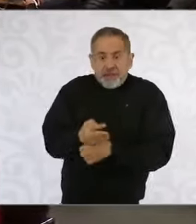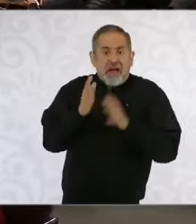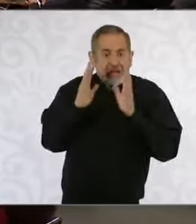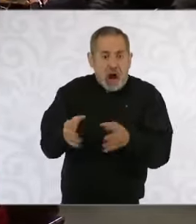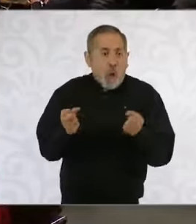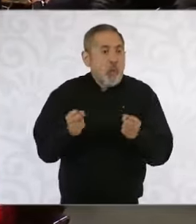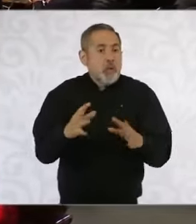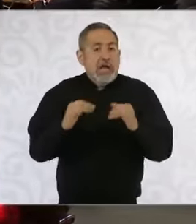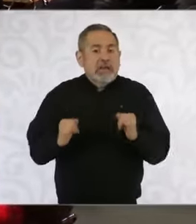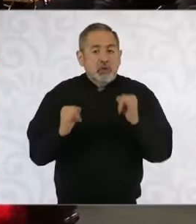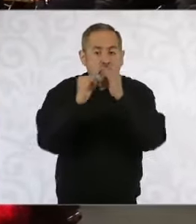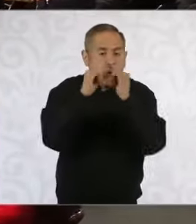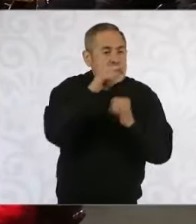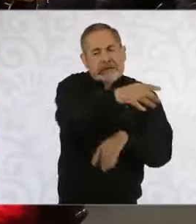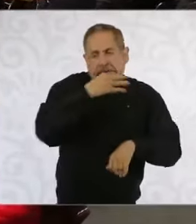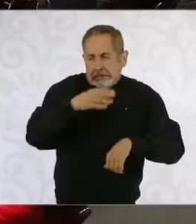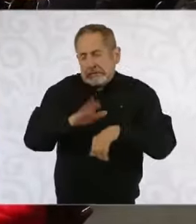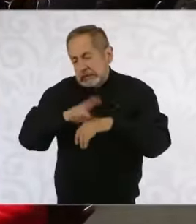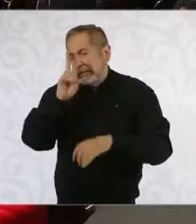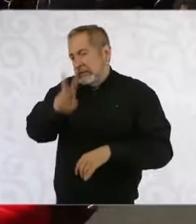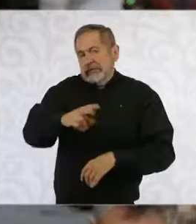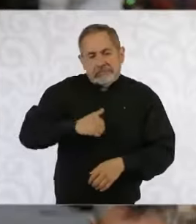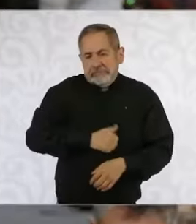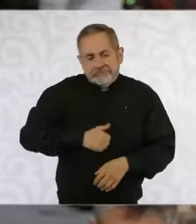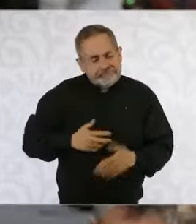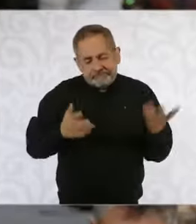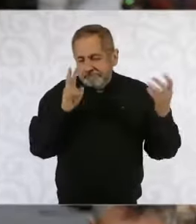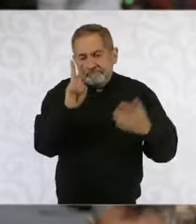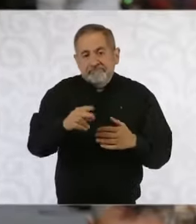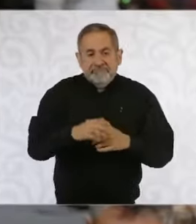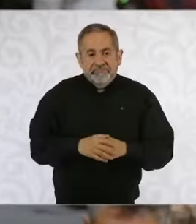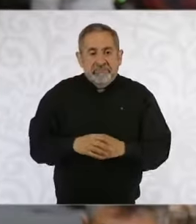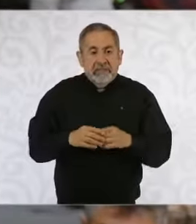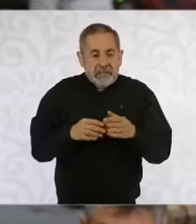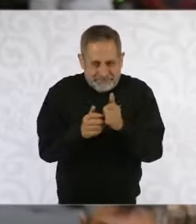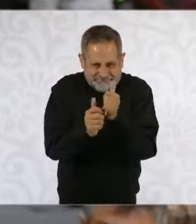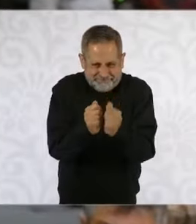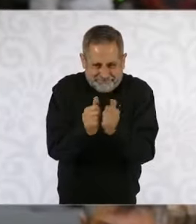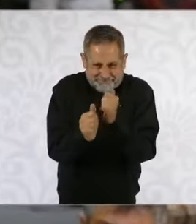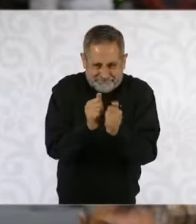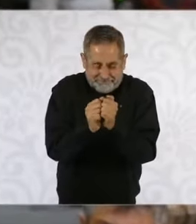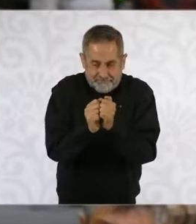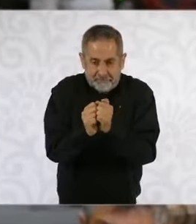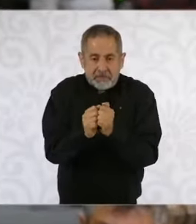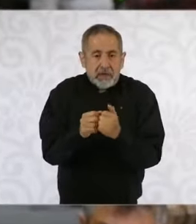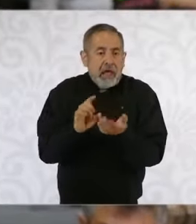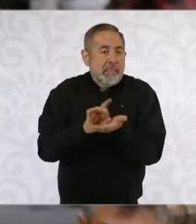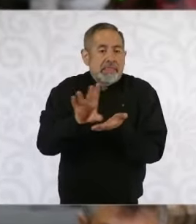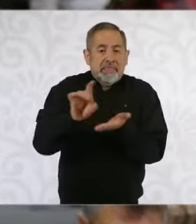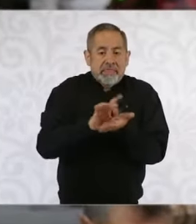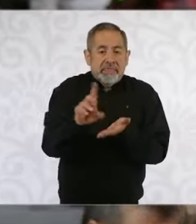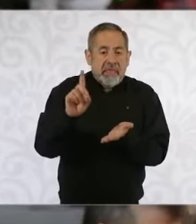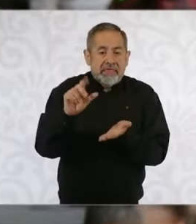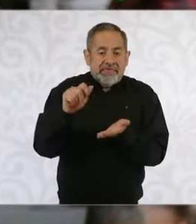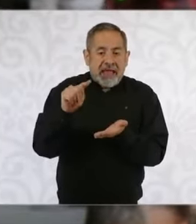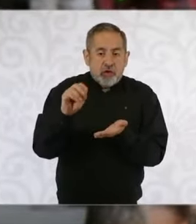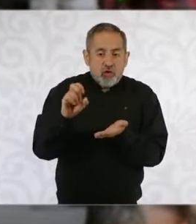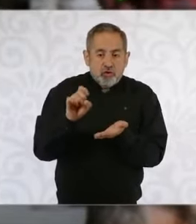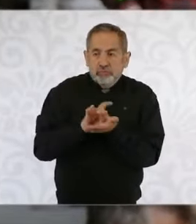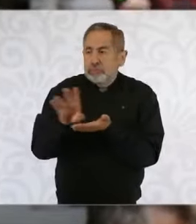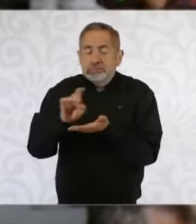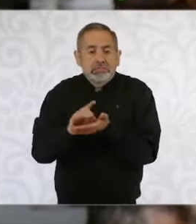instituciones que lamentablemente, pues en efecto, en el tema de las aplicaciones se comparten datos personales y